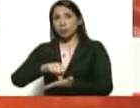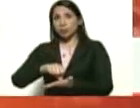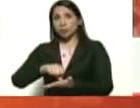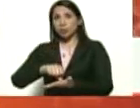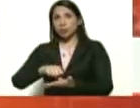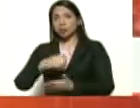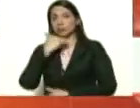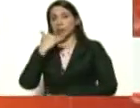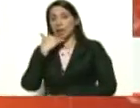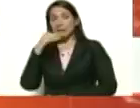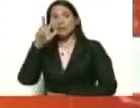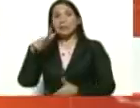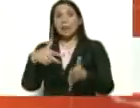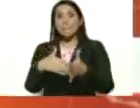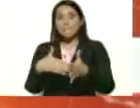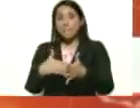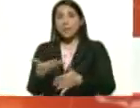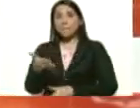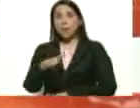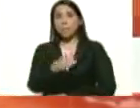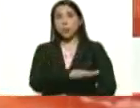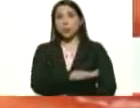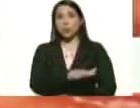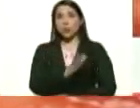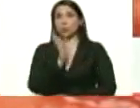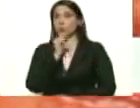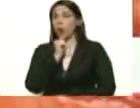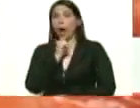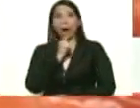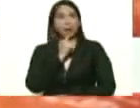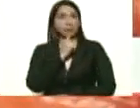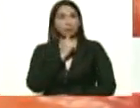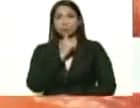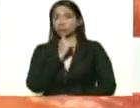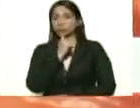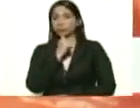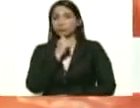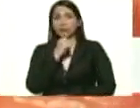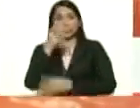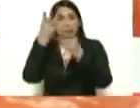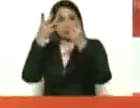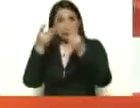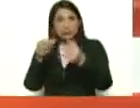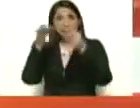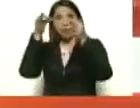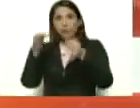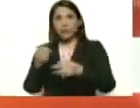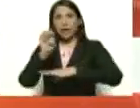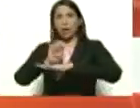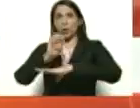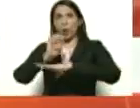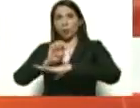,000 fallecidos. Que no son recogidos en las cifras oficiales de Ecuador.